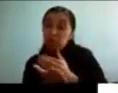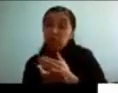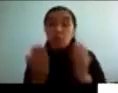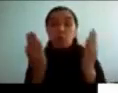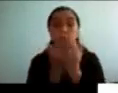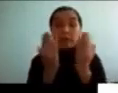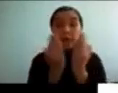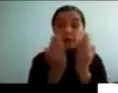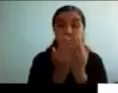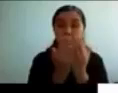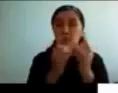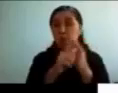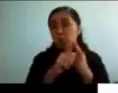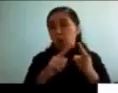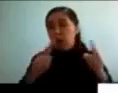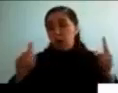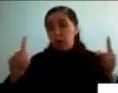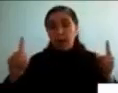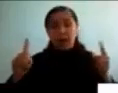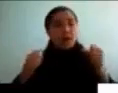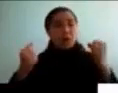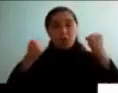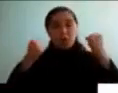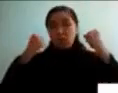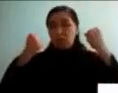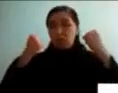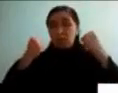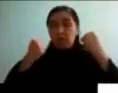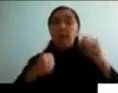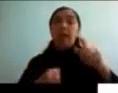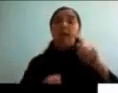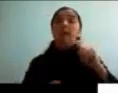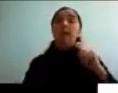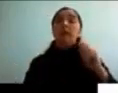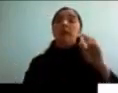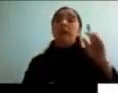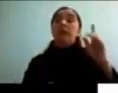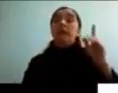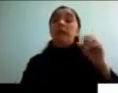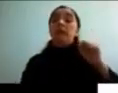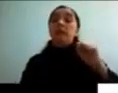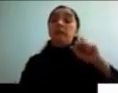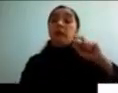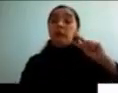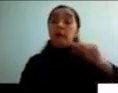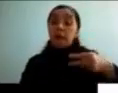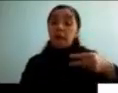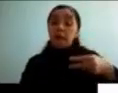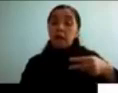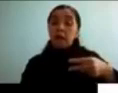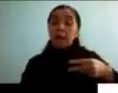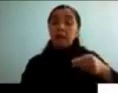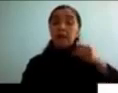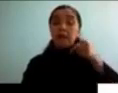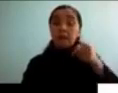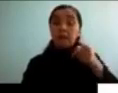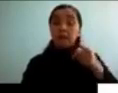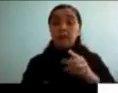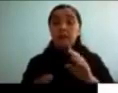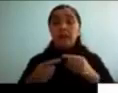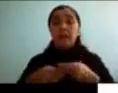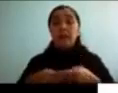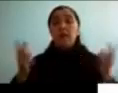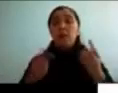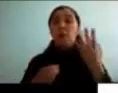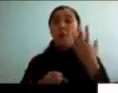el estudio más largo y más potente que se ha hecho sobre el tratamiento del TDAH el MTA Cooperative Group lleva publicado más de 15